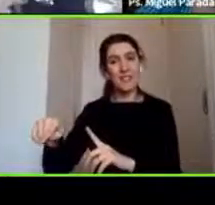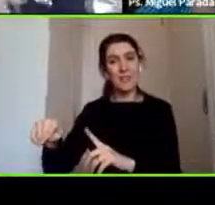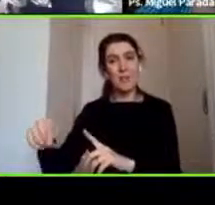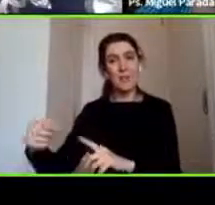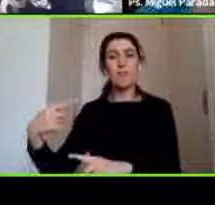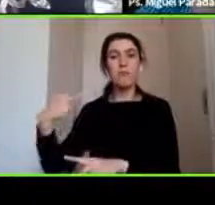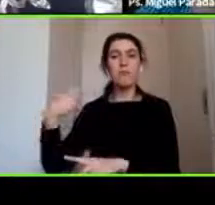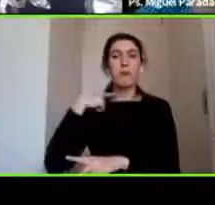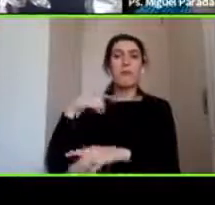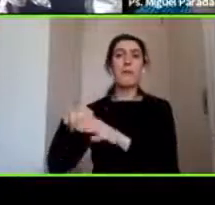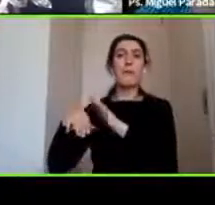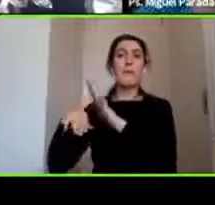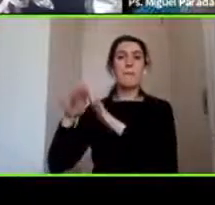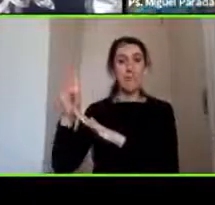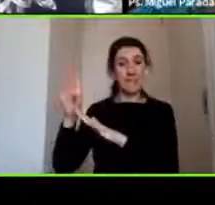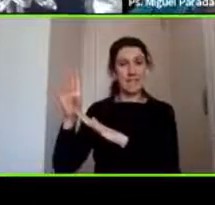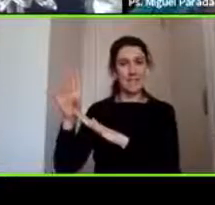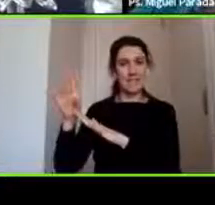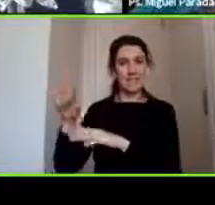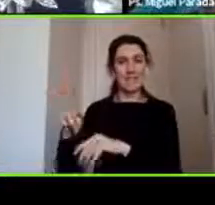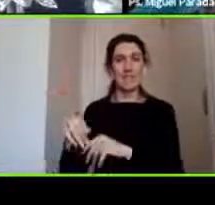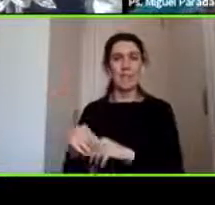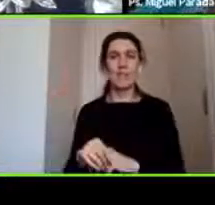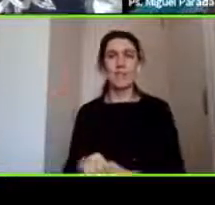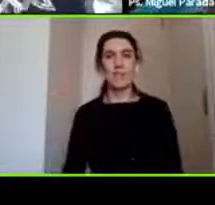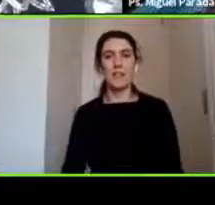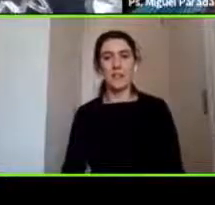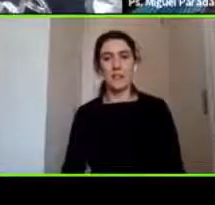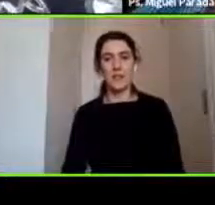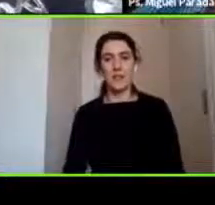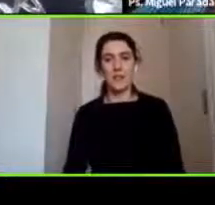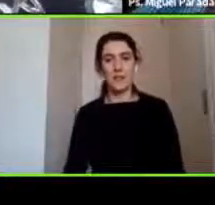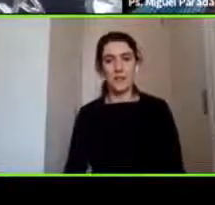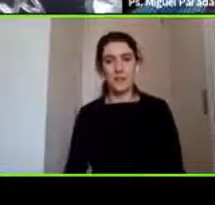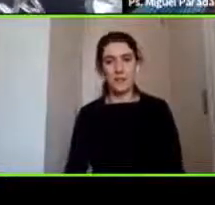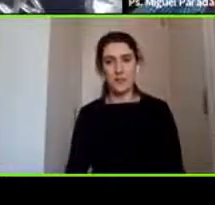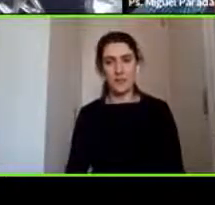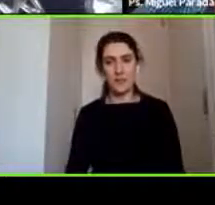genético y producto de todas estas dificultades